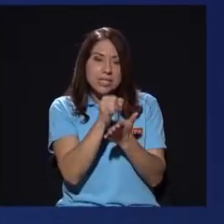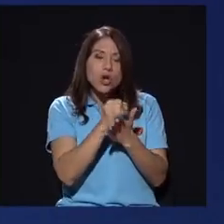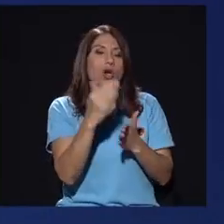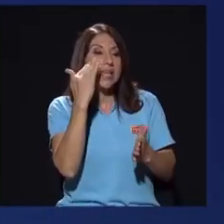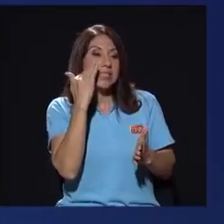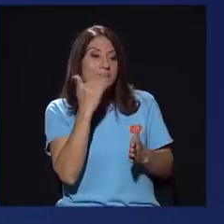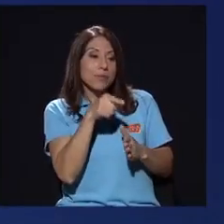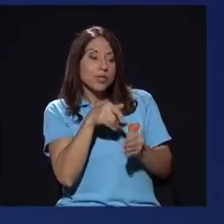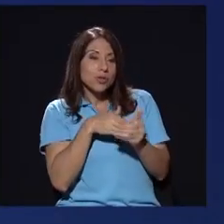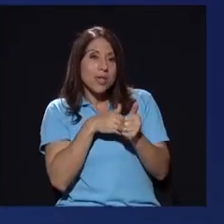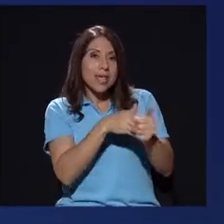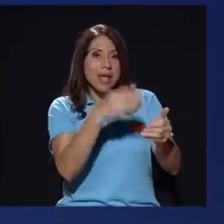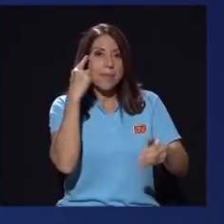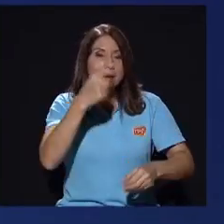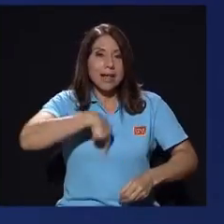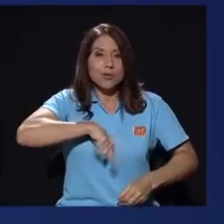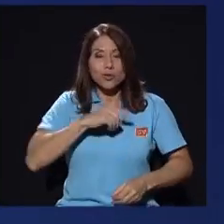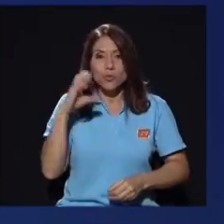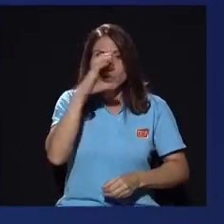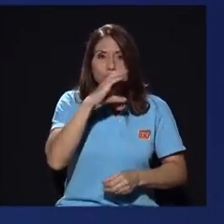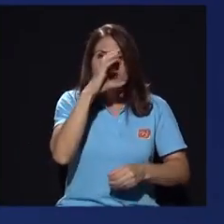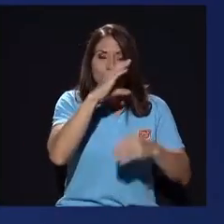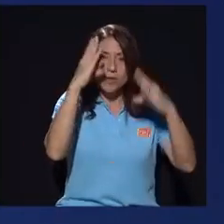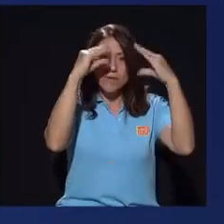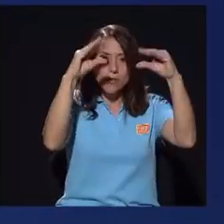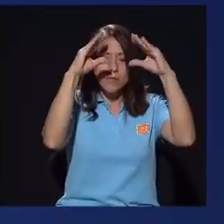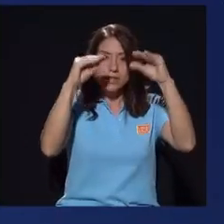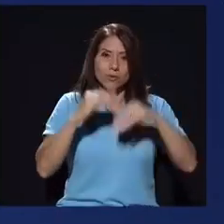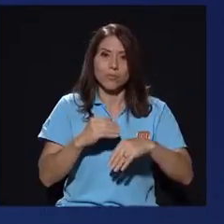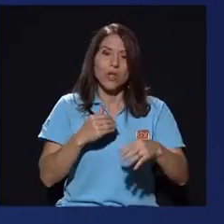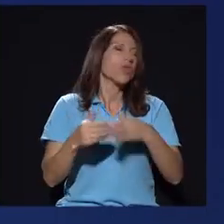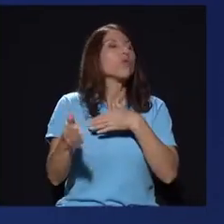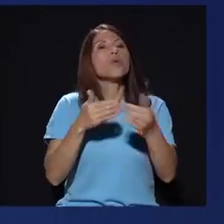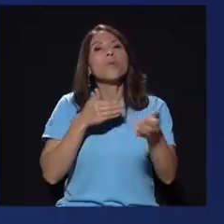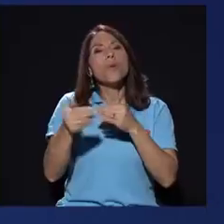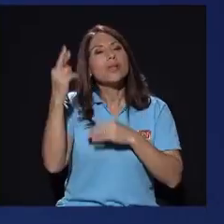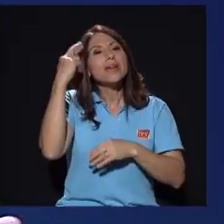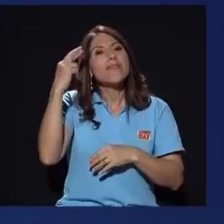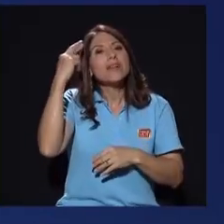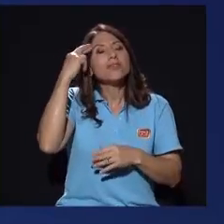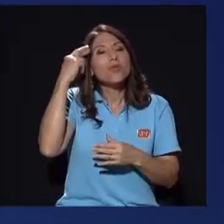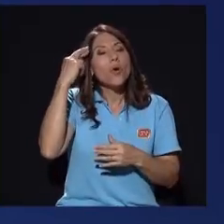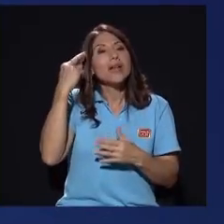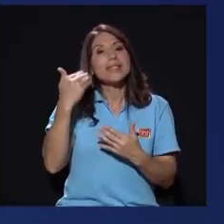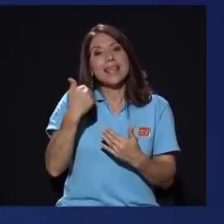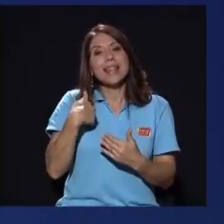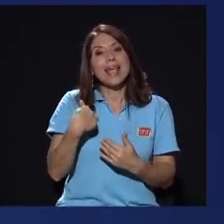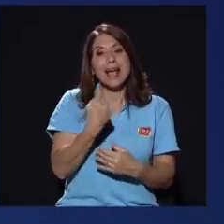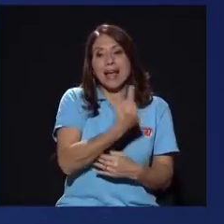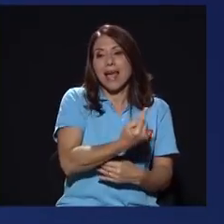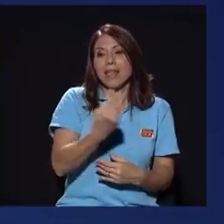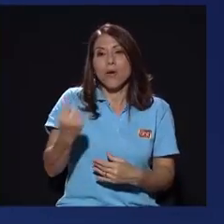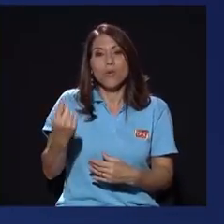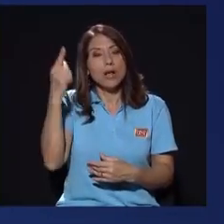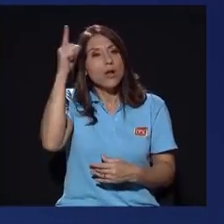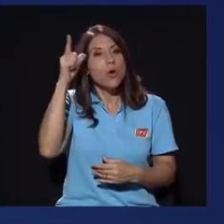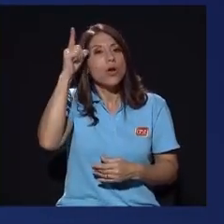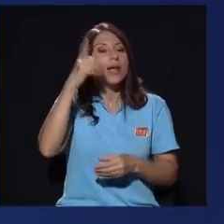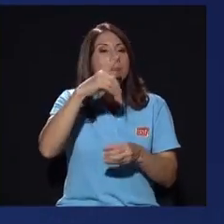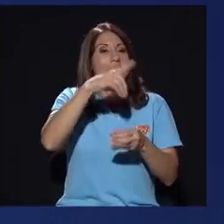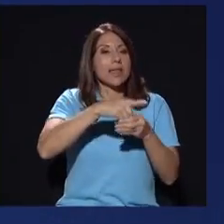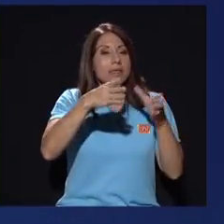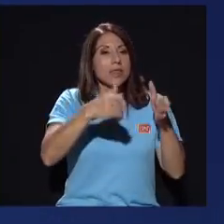buscar esto, podemos buscar otra cosa. Independientemente de las razones que cada uno pueda tener, porque obviamente los diputados están pues desde